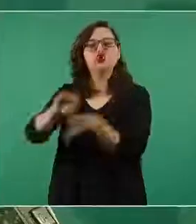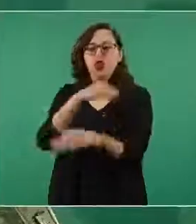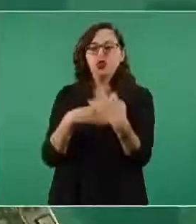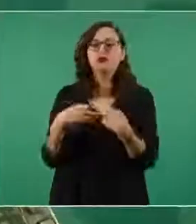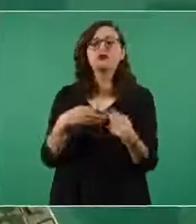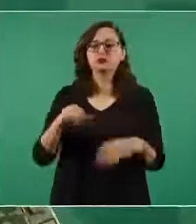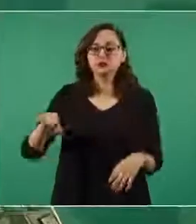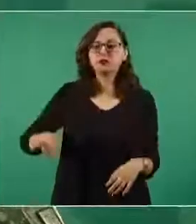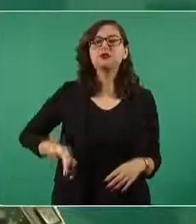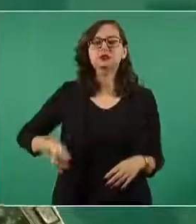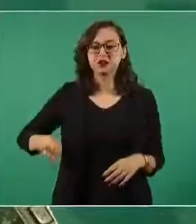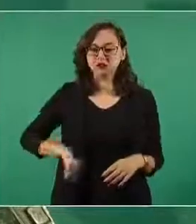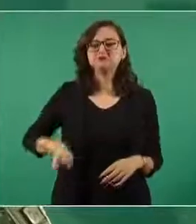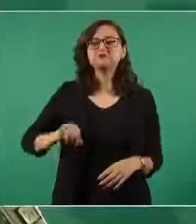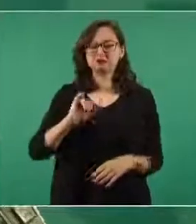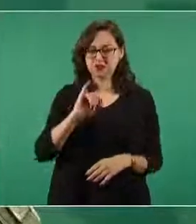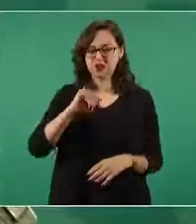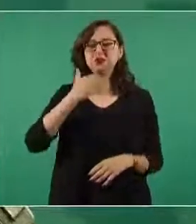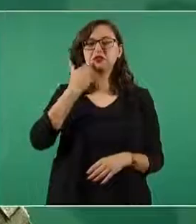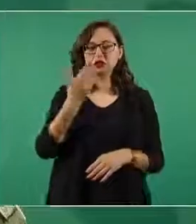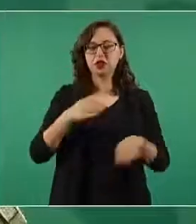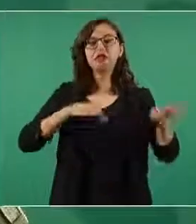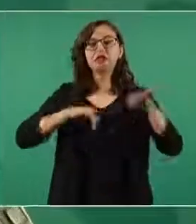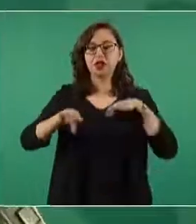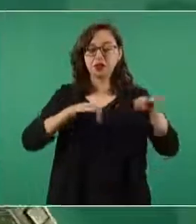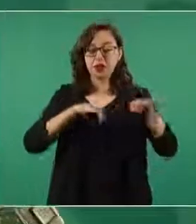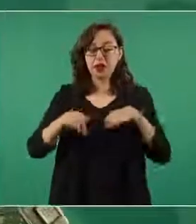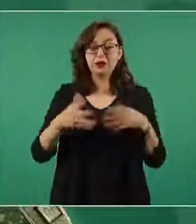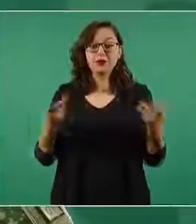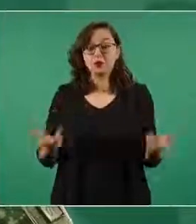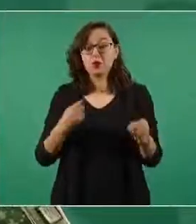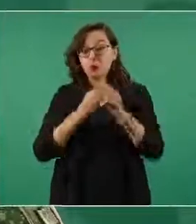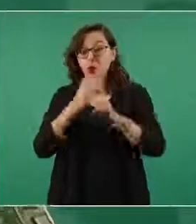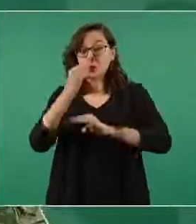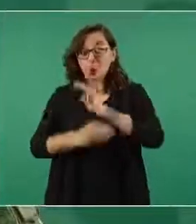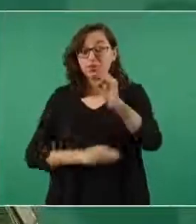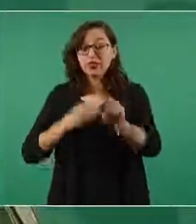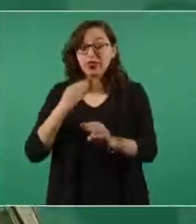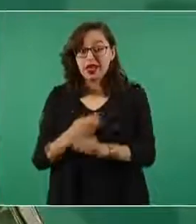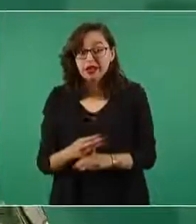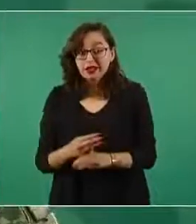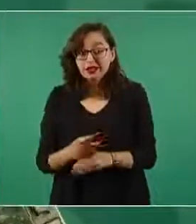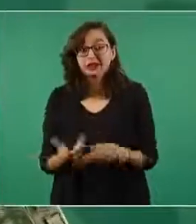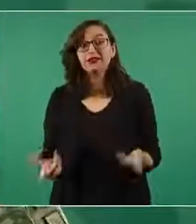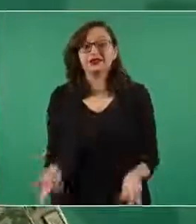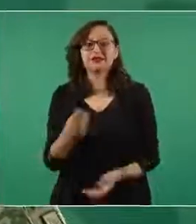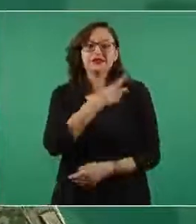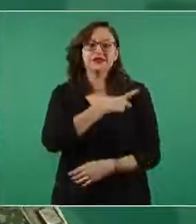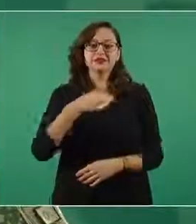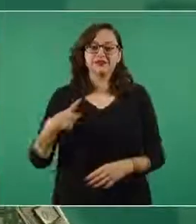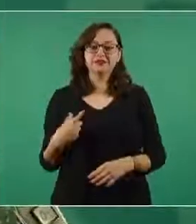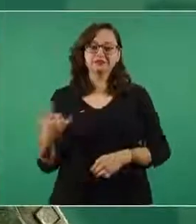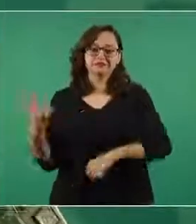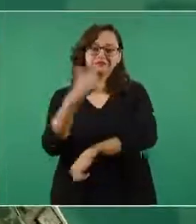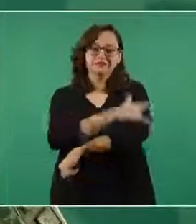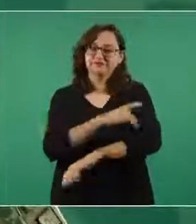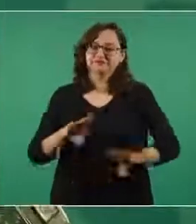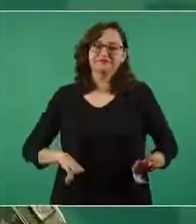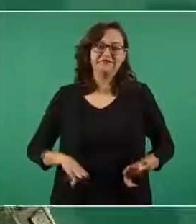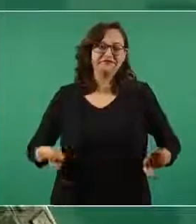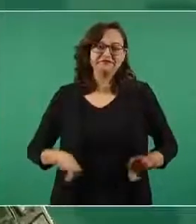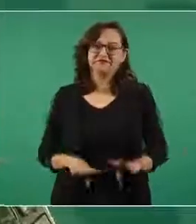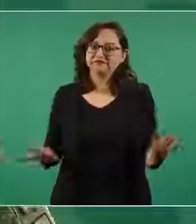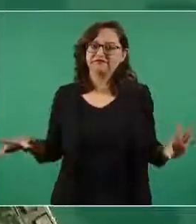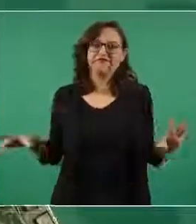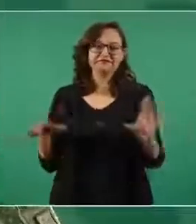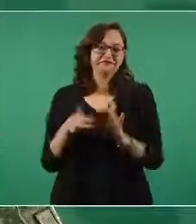de su interés de operar porque una aerolínea que quiera ser de clase mundial sólo puede serlo a través de un aeropuerto con características de clase mundial